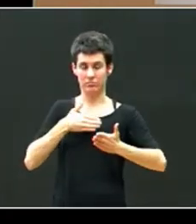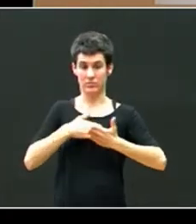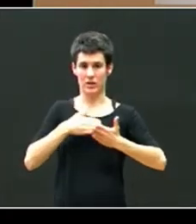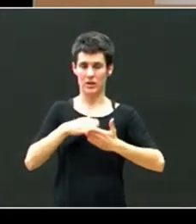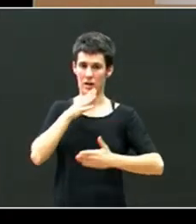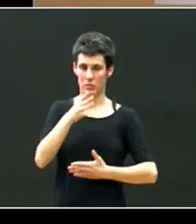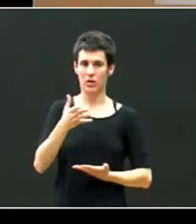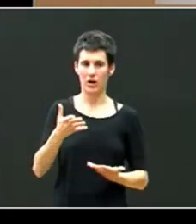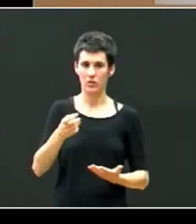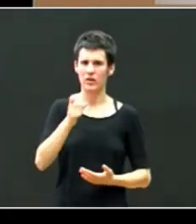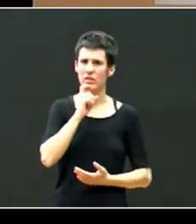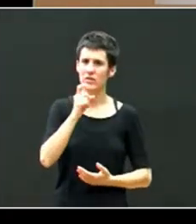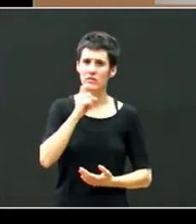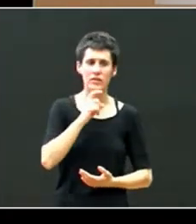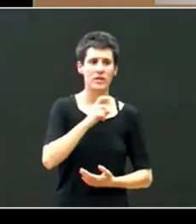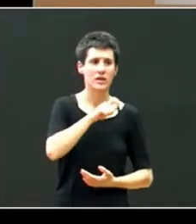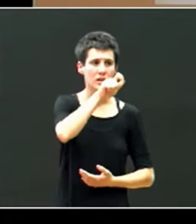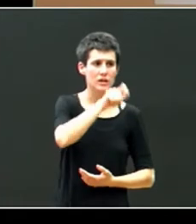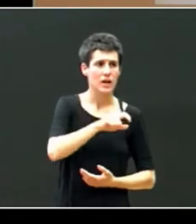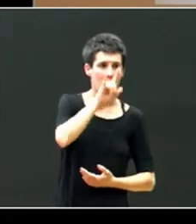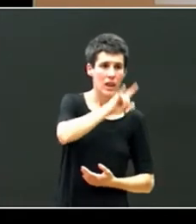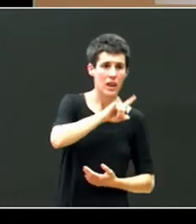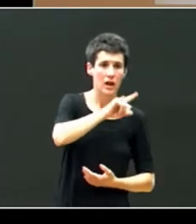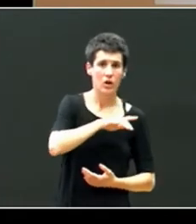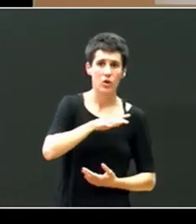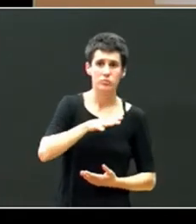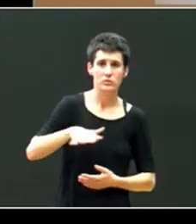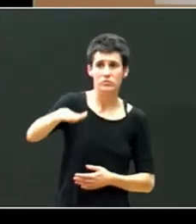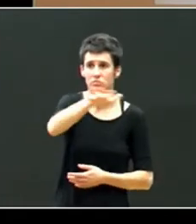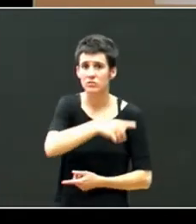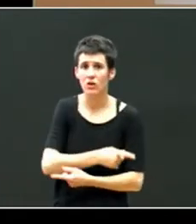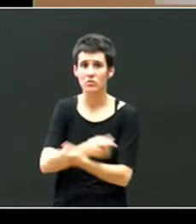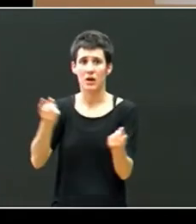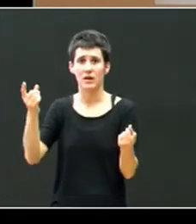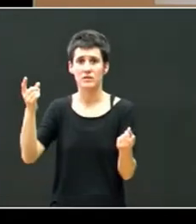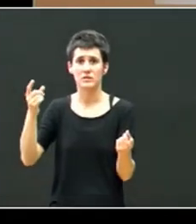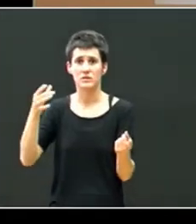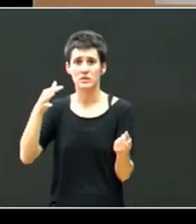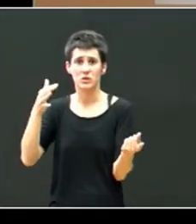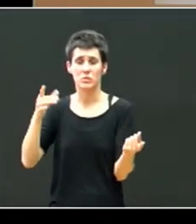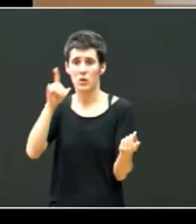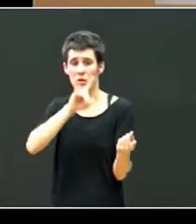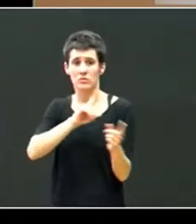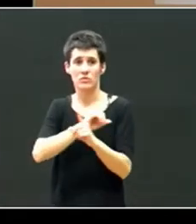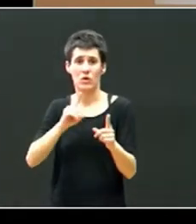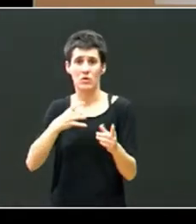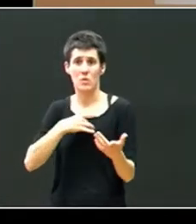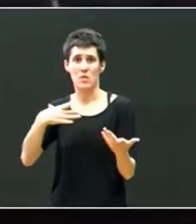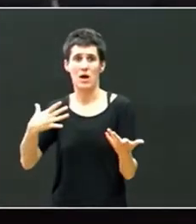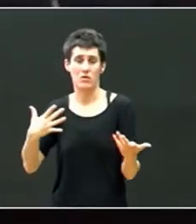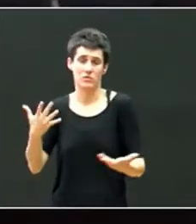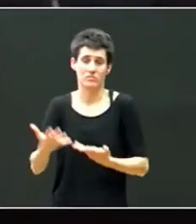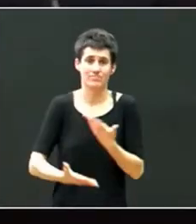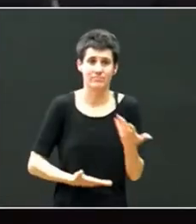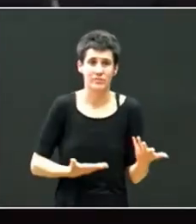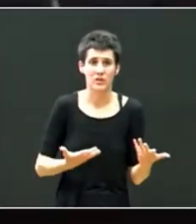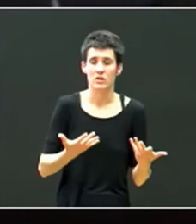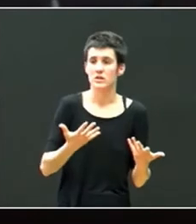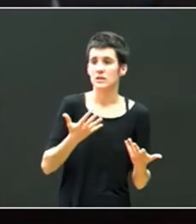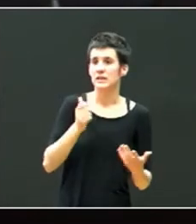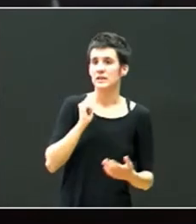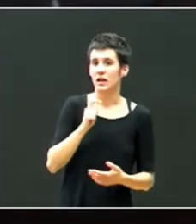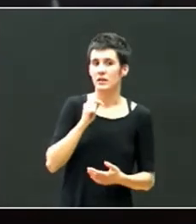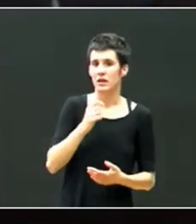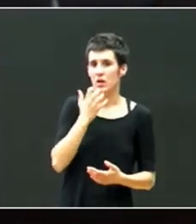negro en un mundo de blancos es verdad que cada vez hay más negros dicen en esta ciudad pero todavía vas a un sitio como por ejemplo